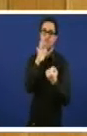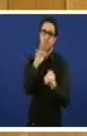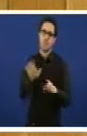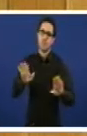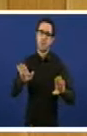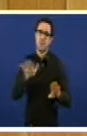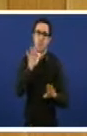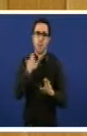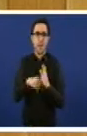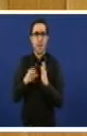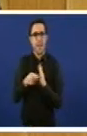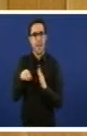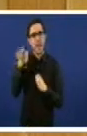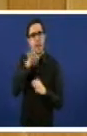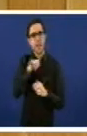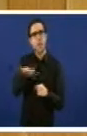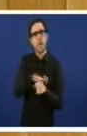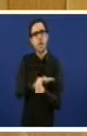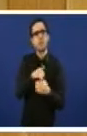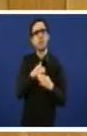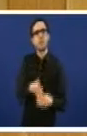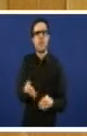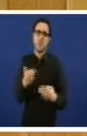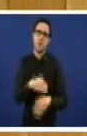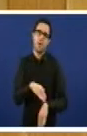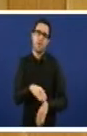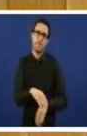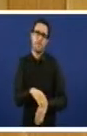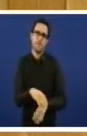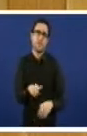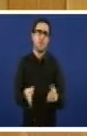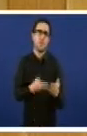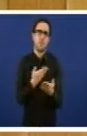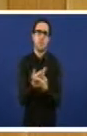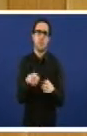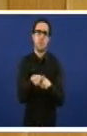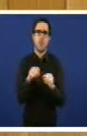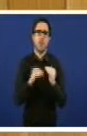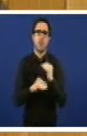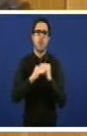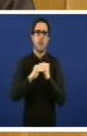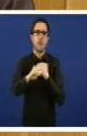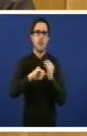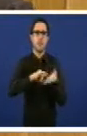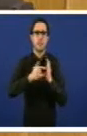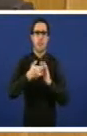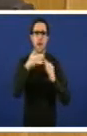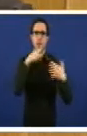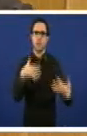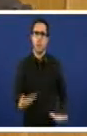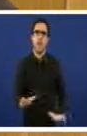doentes galeos. Pedimos tamén que mantenhan o sistema actual de dispensación das prótesis